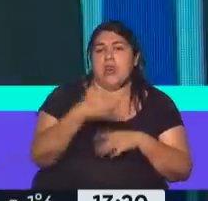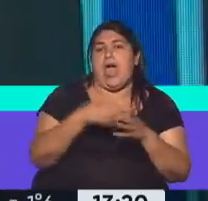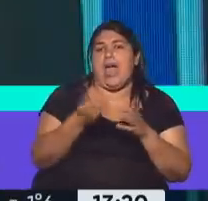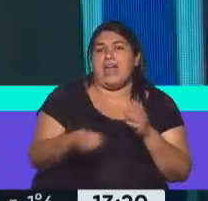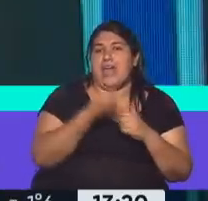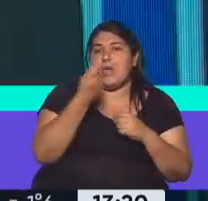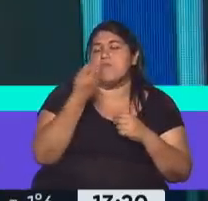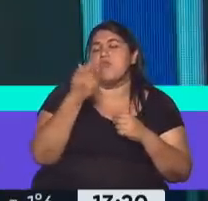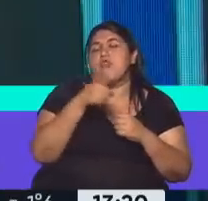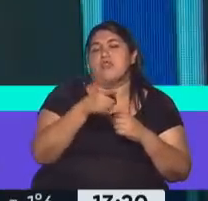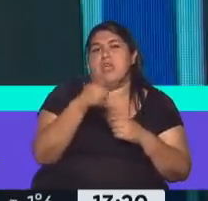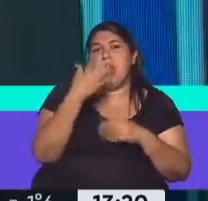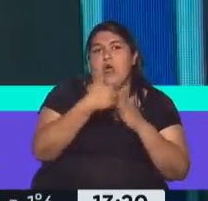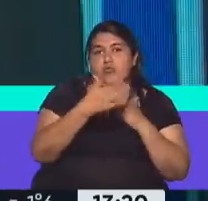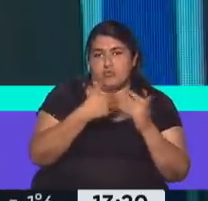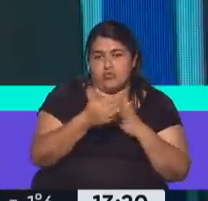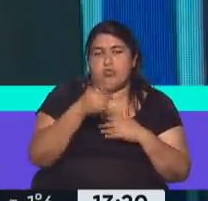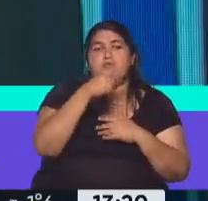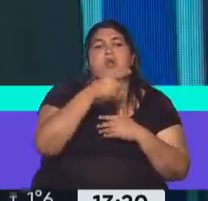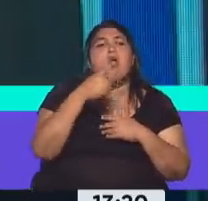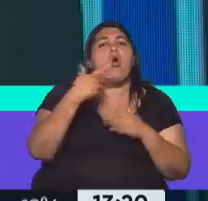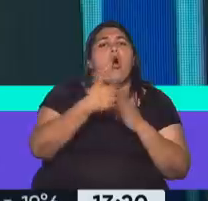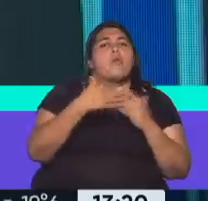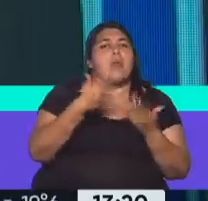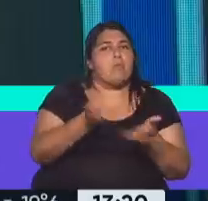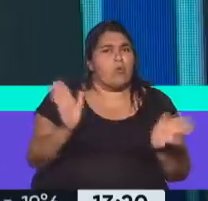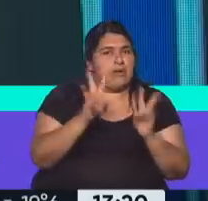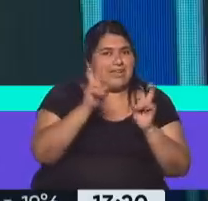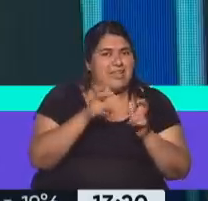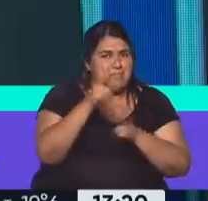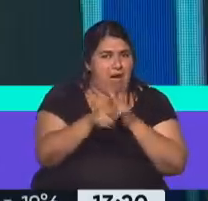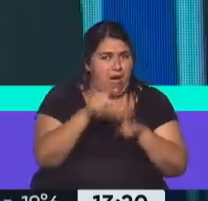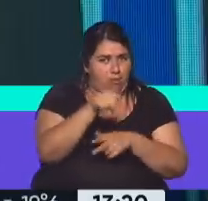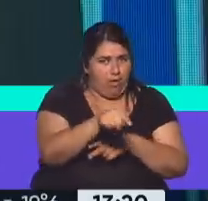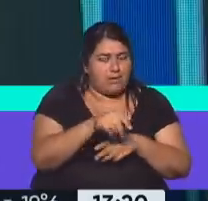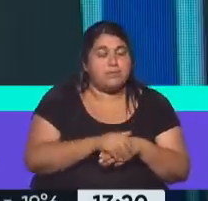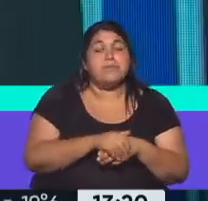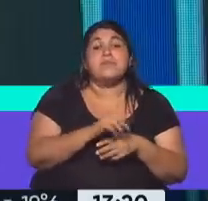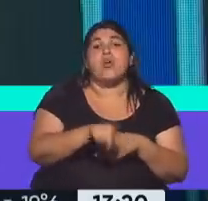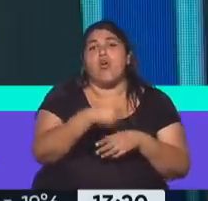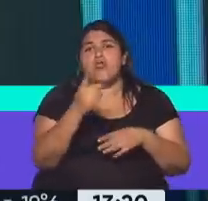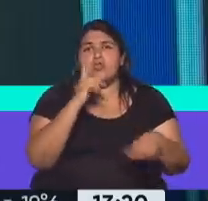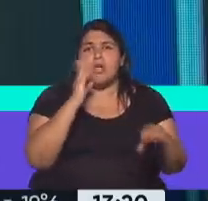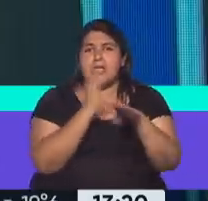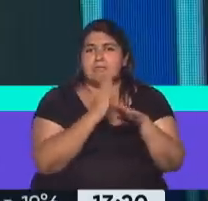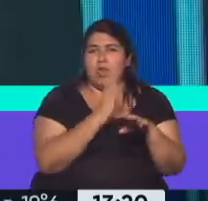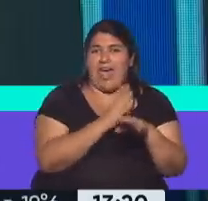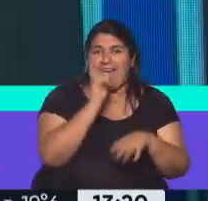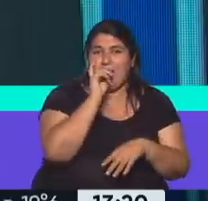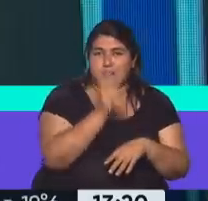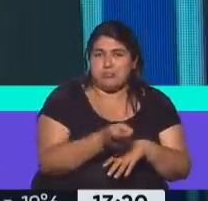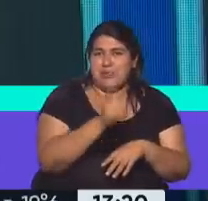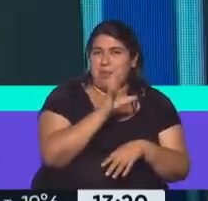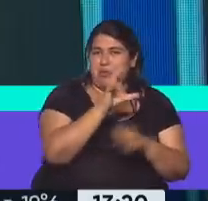hablan de la obra pública en la provincia de Buenos Aires. Y otro dato para sumar es, por un lado, el espionaje ilegal en la provincia de Buenos